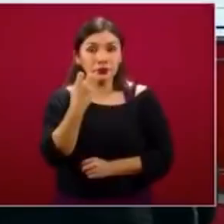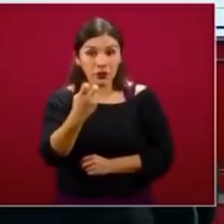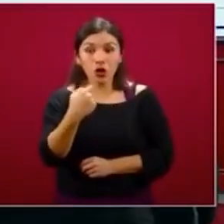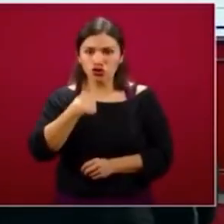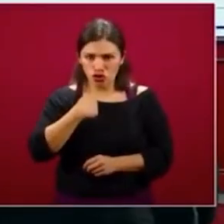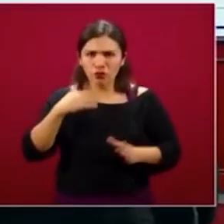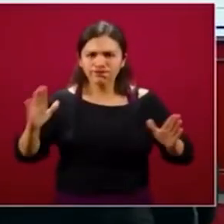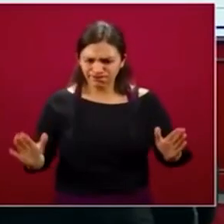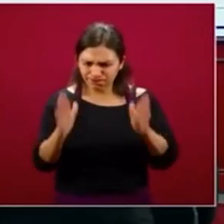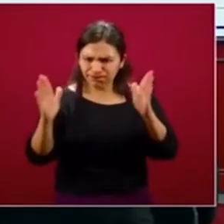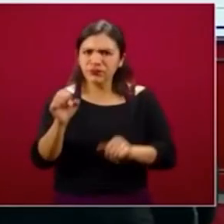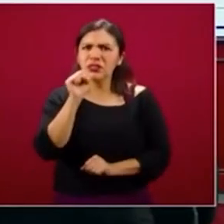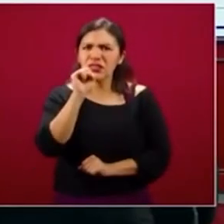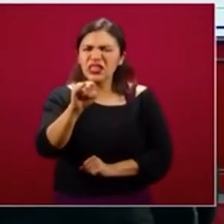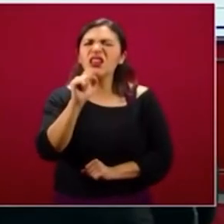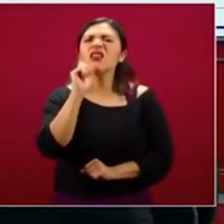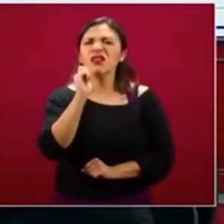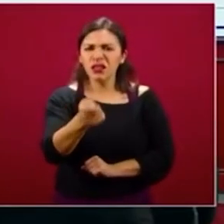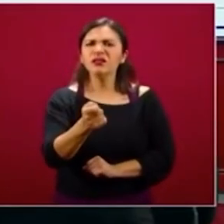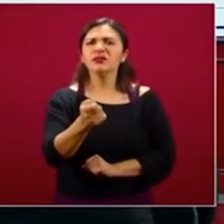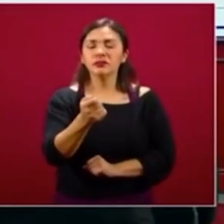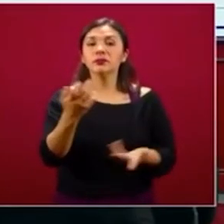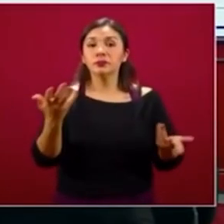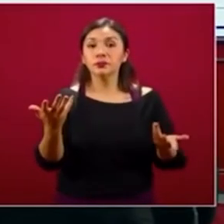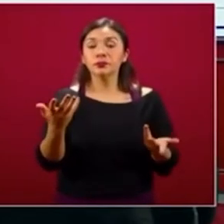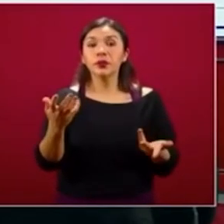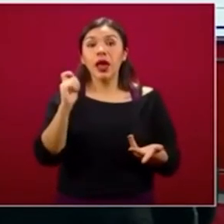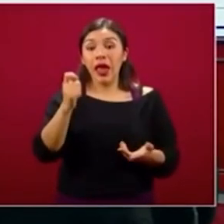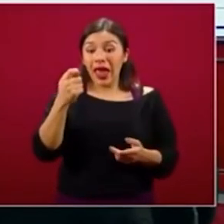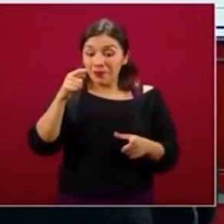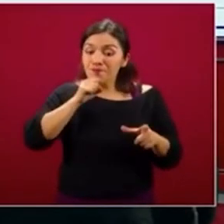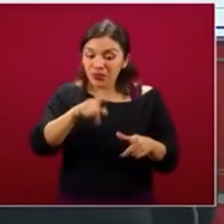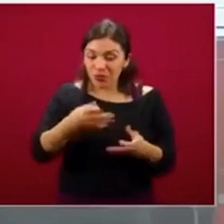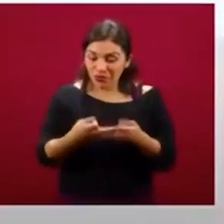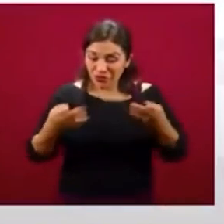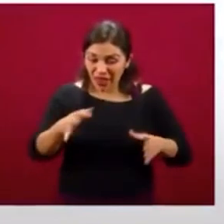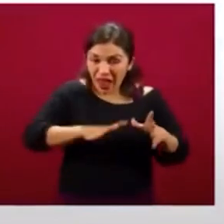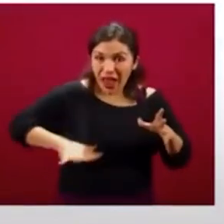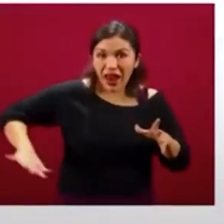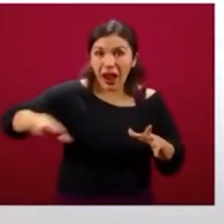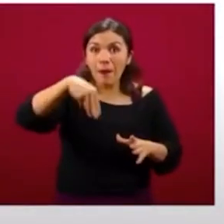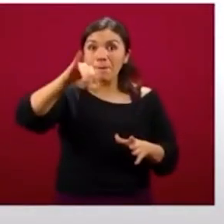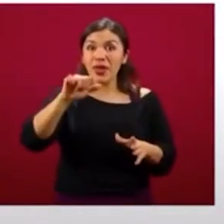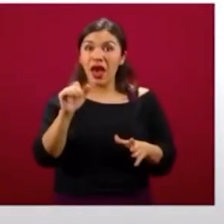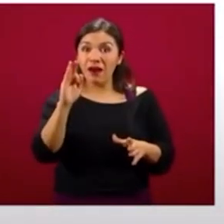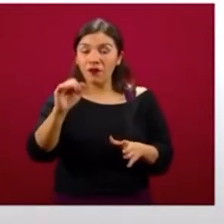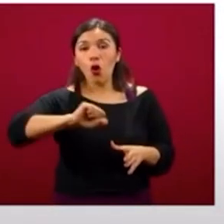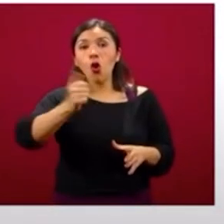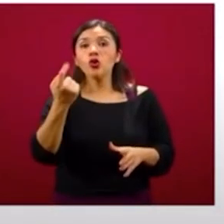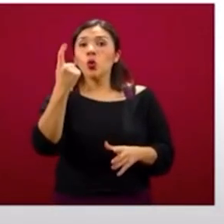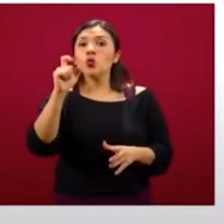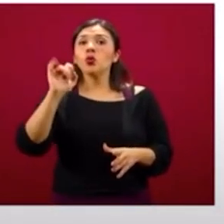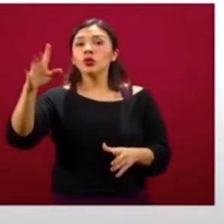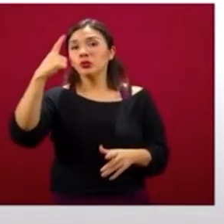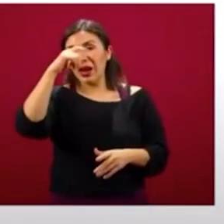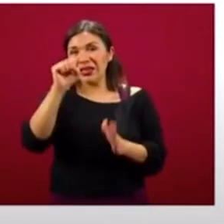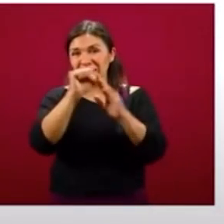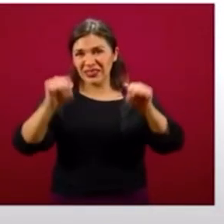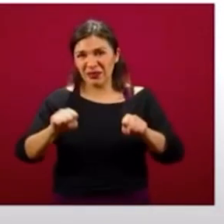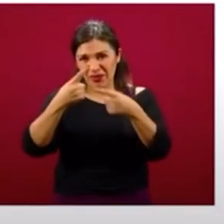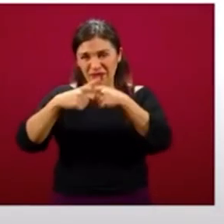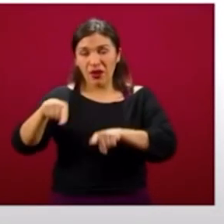Incentivando en Sembrando Vida, que la hectárea del MIAF y el 1.5 del sistema agroforestal